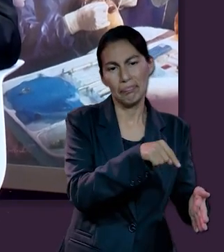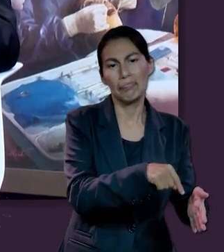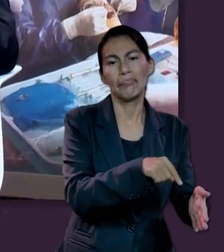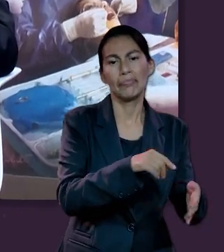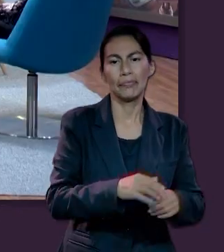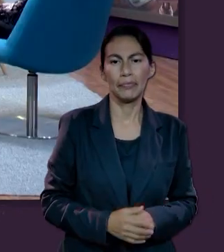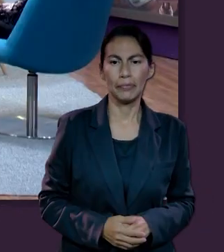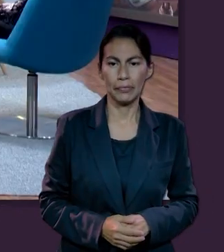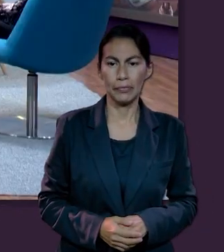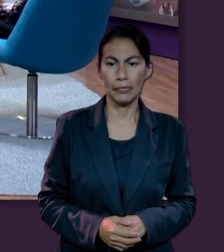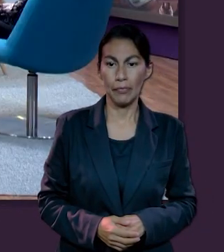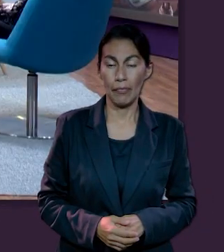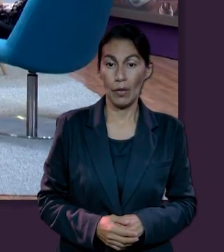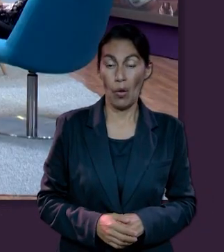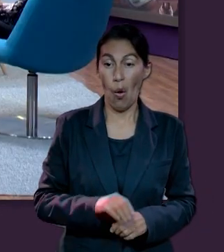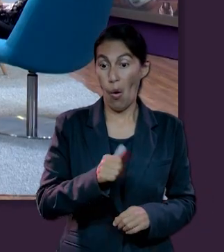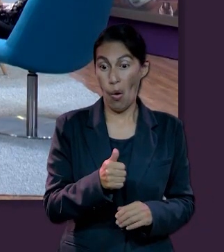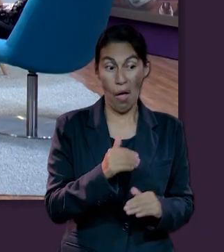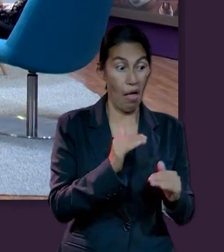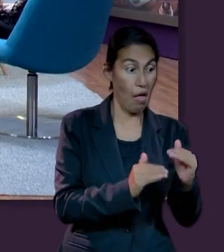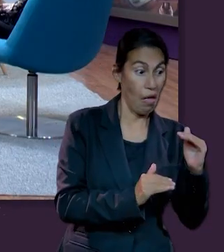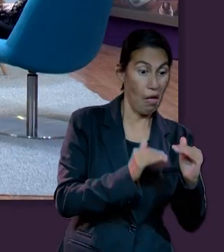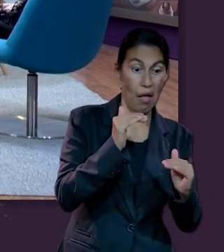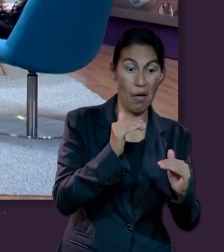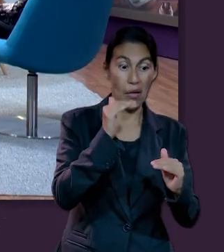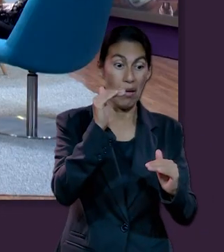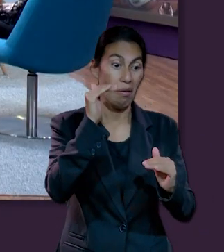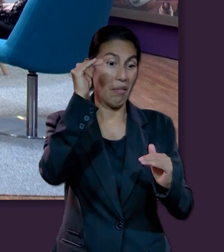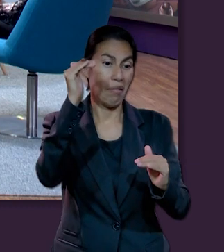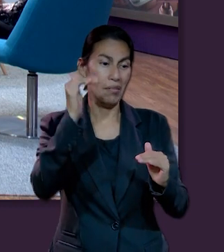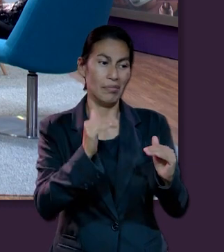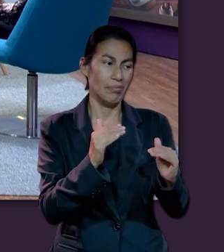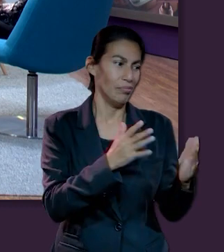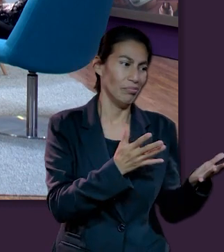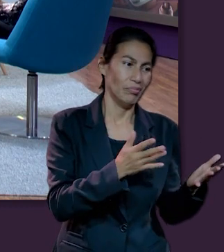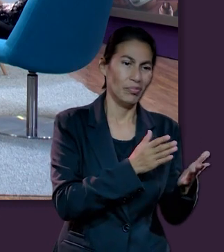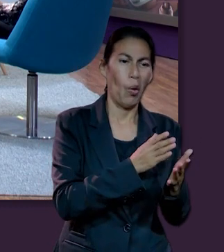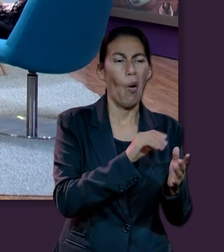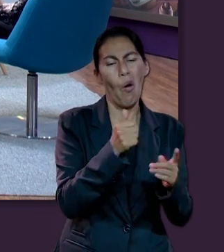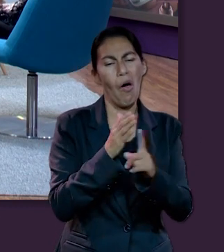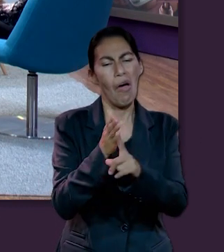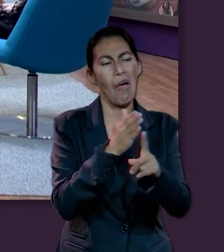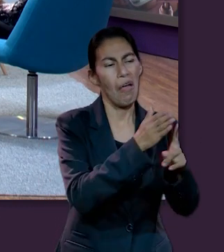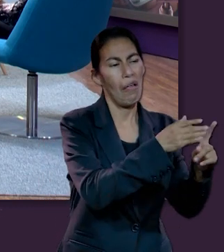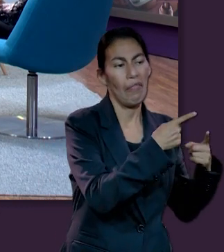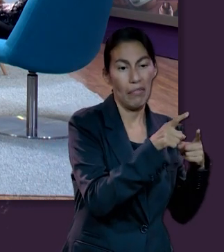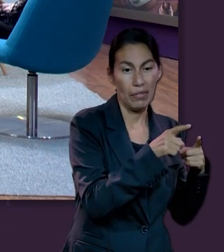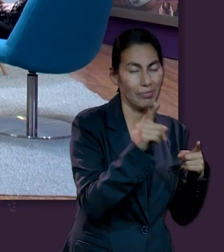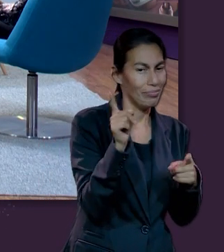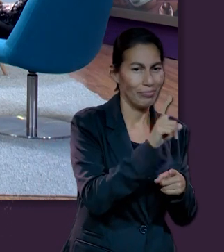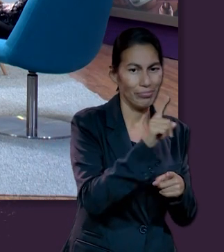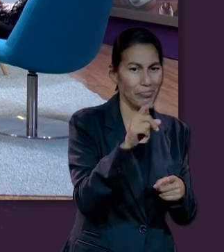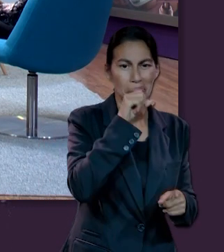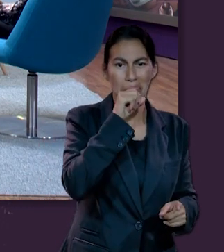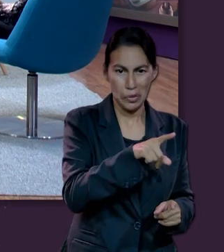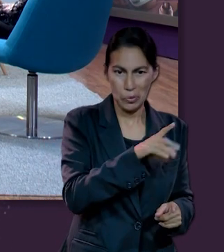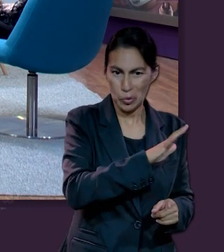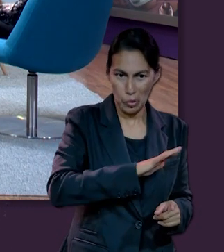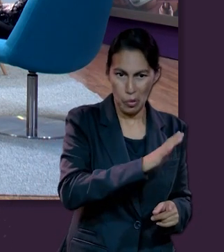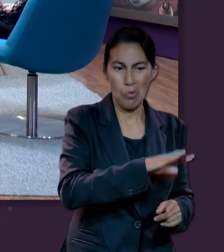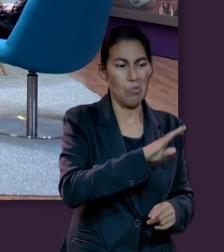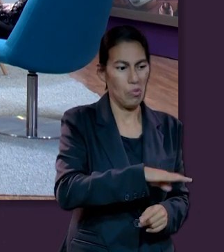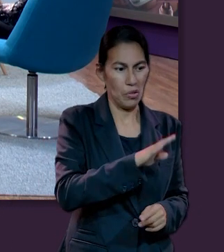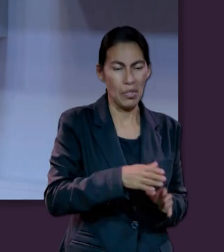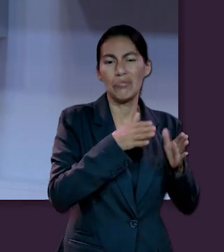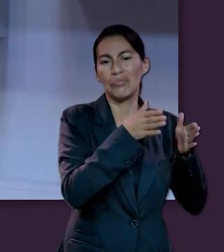el sepulcro. No hay un tercer nivel, no hay algún otro destino, solamente el sepulcro. Y eso